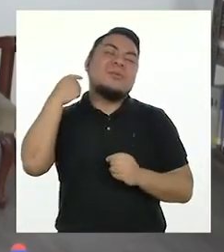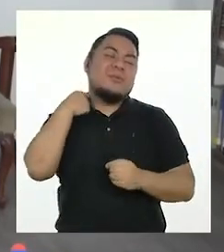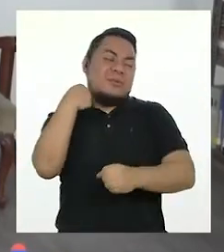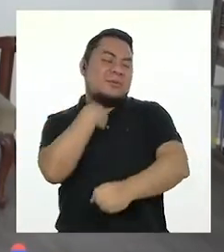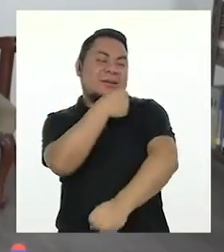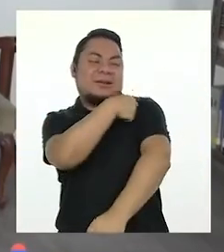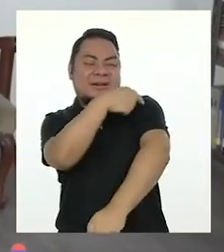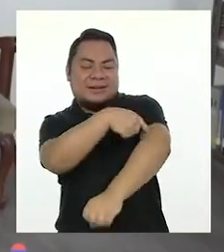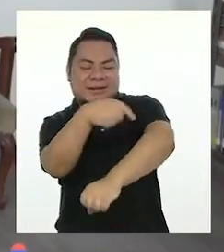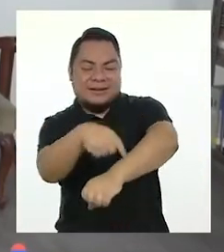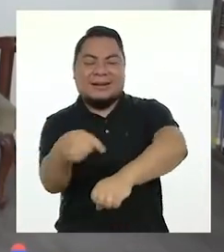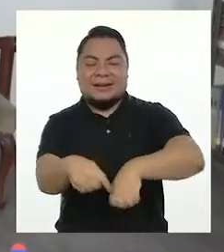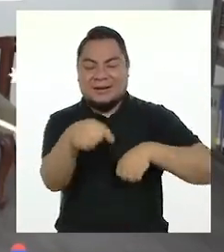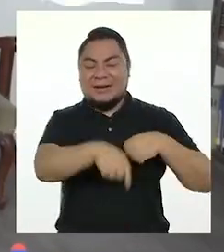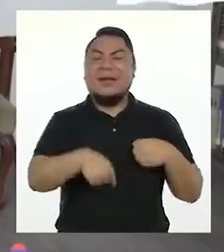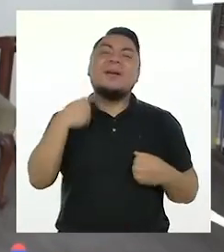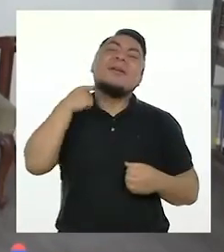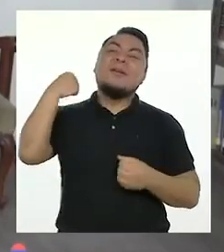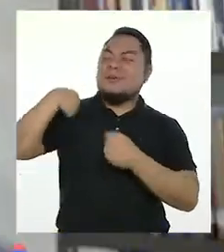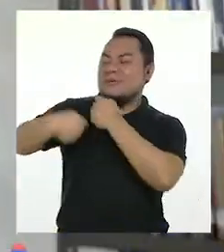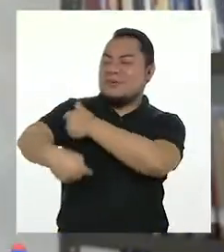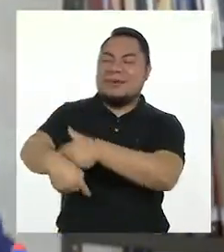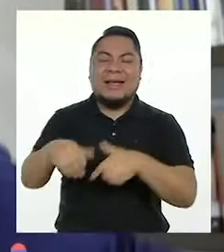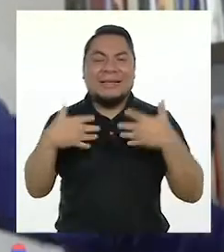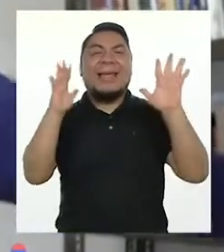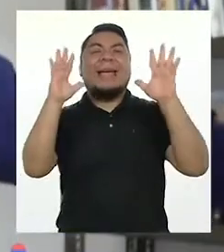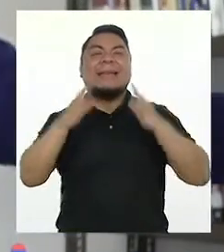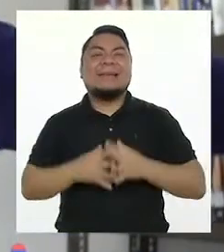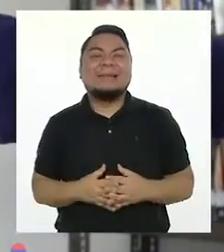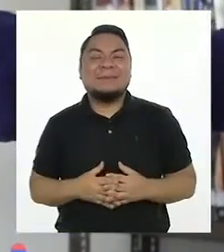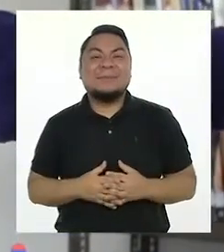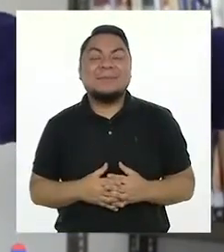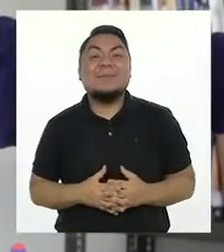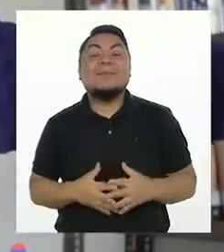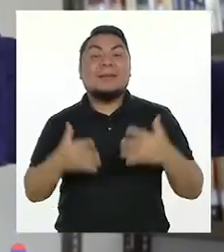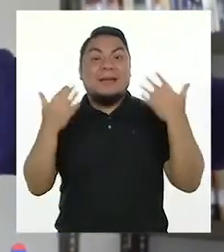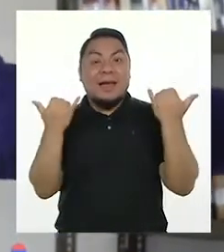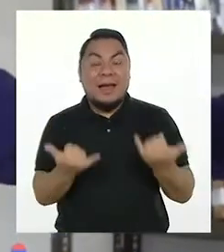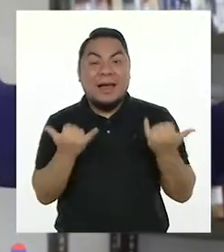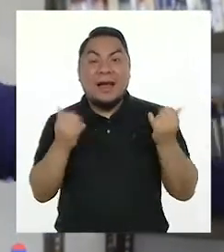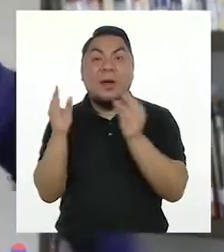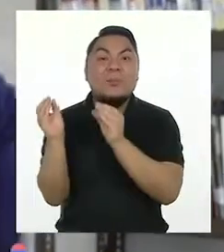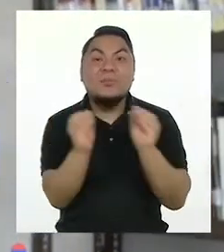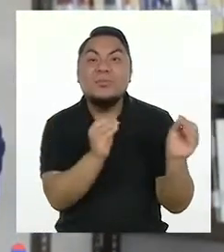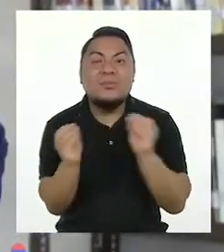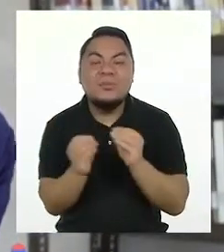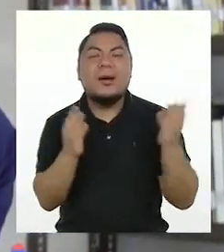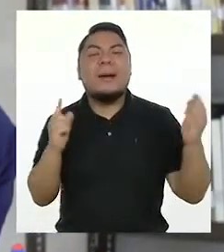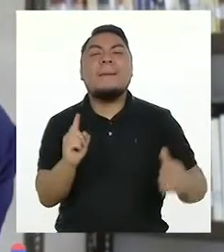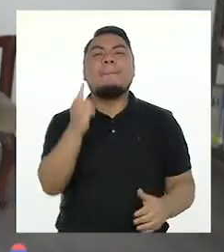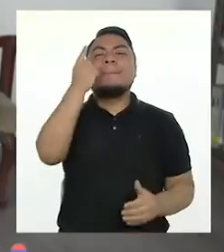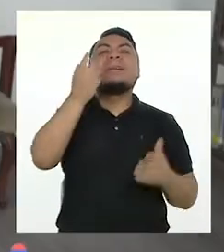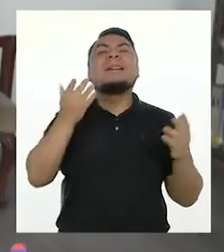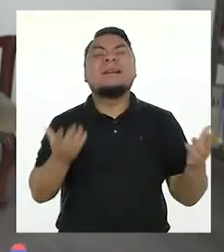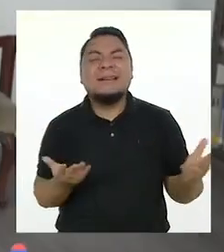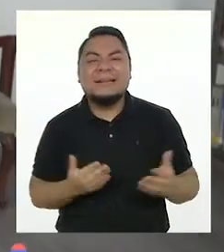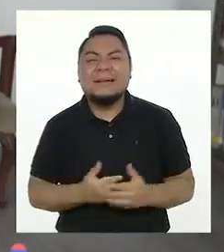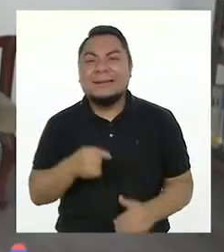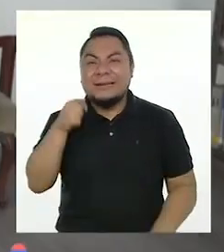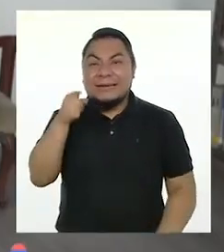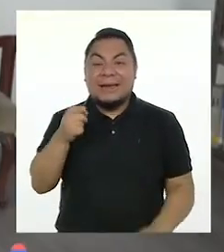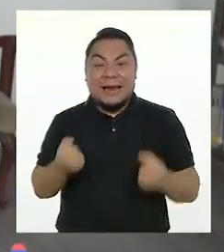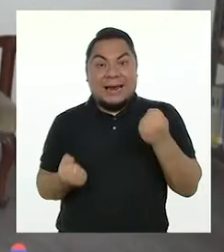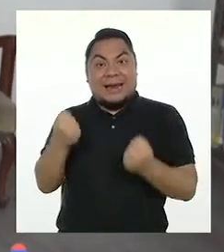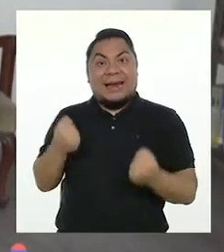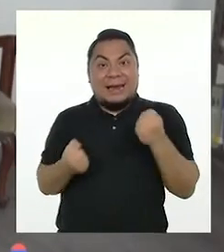rodillas, pies. Dedos, muñecas, codos, hombros, cuello. ¡Ya! Muy bien. Entonces, vamos a movernos primero en